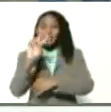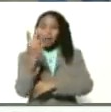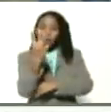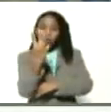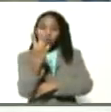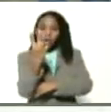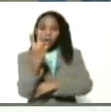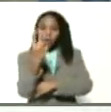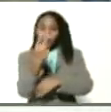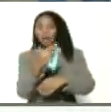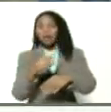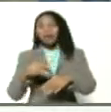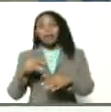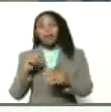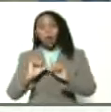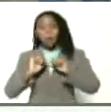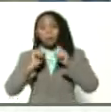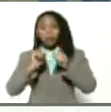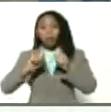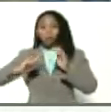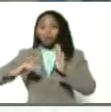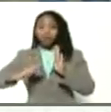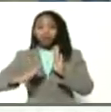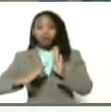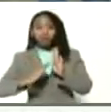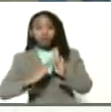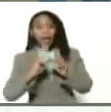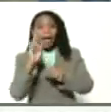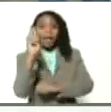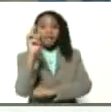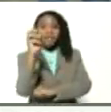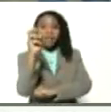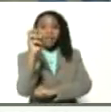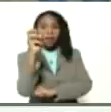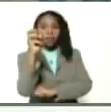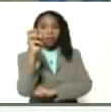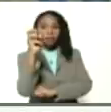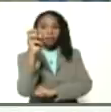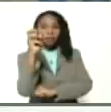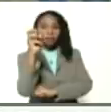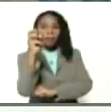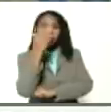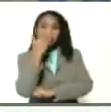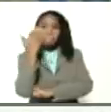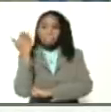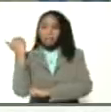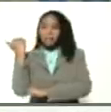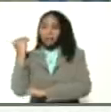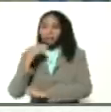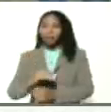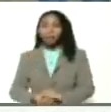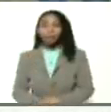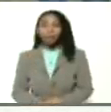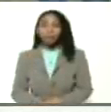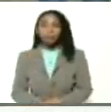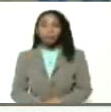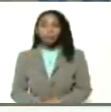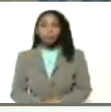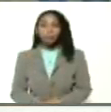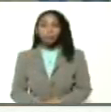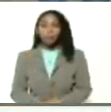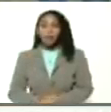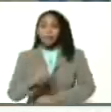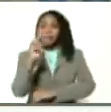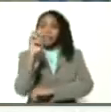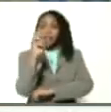que comenzó a levantarse desde el viernes pasado, desde